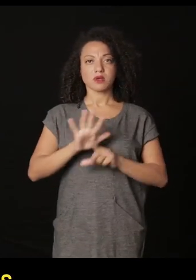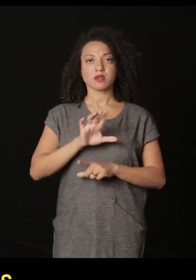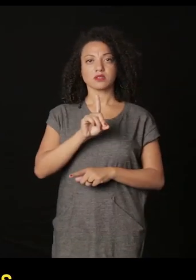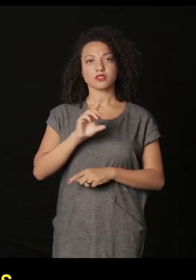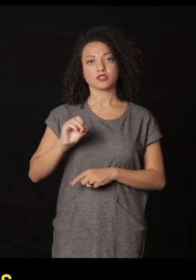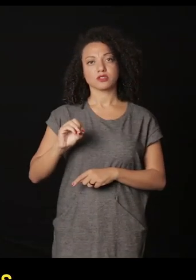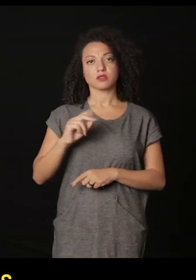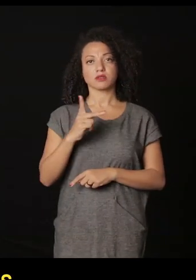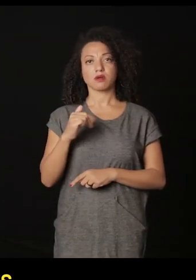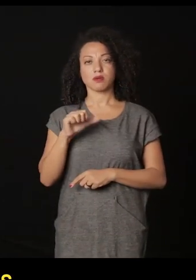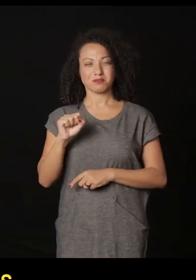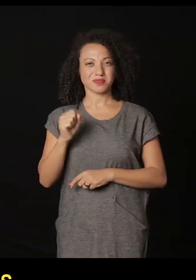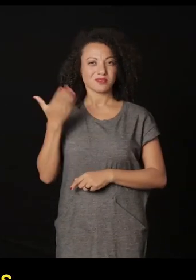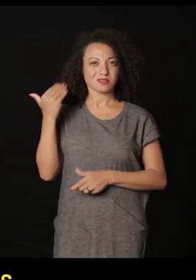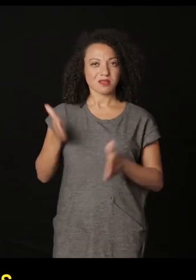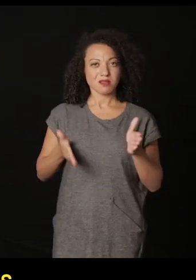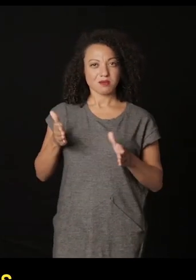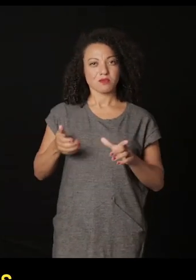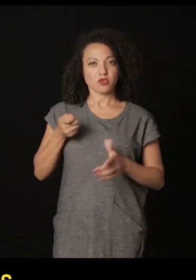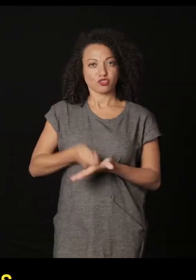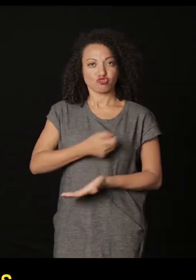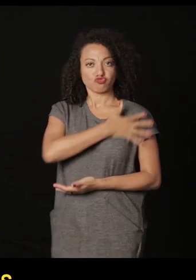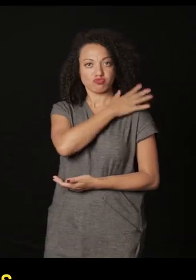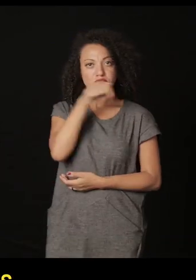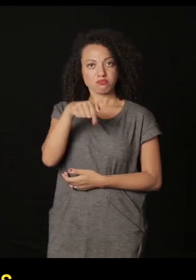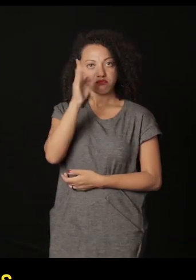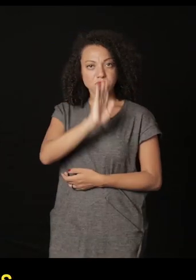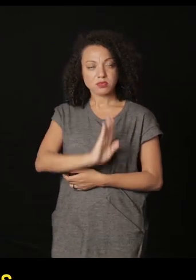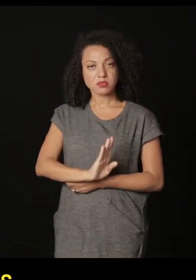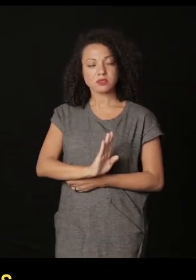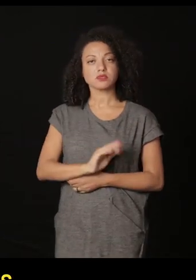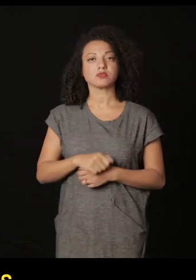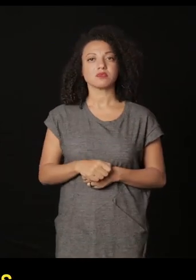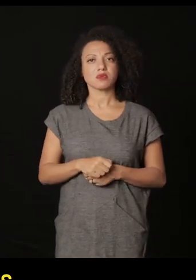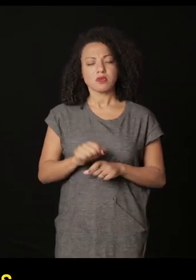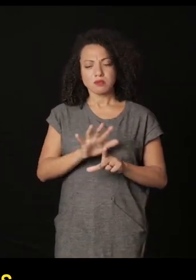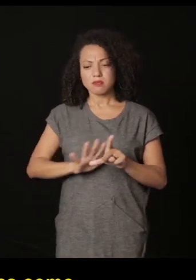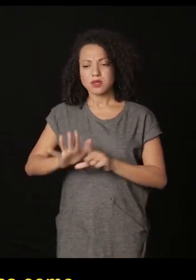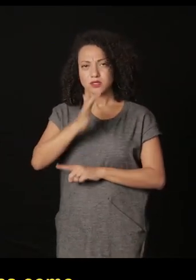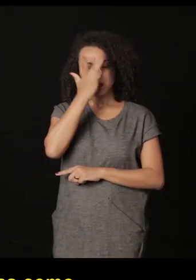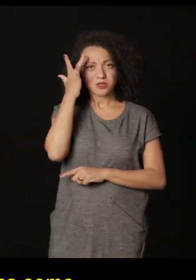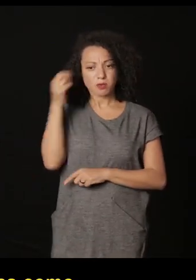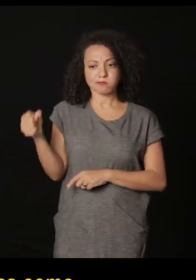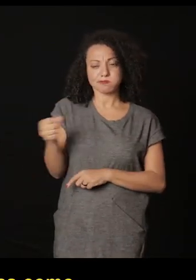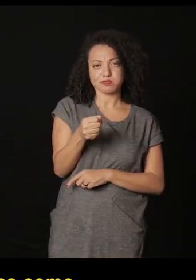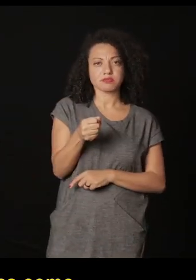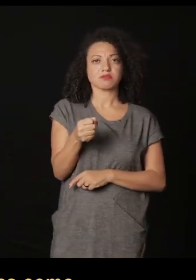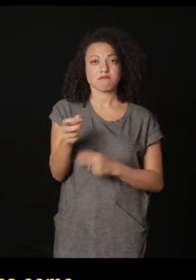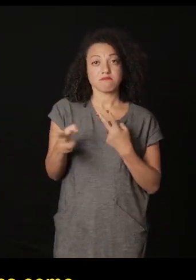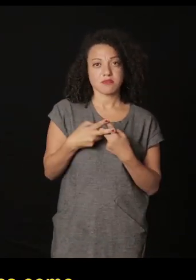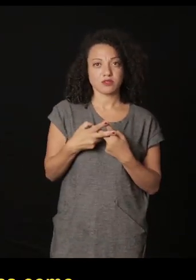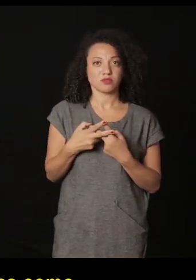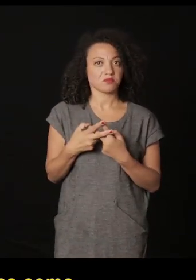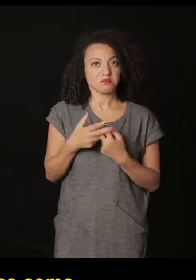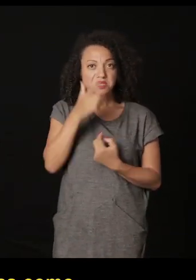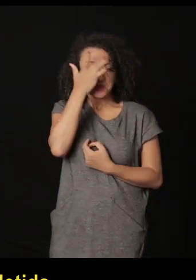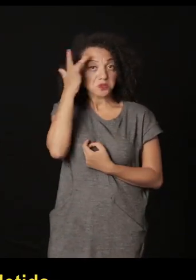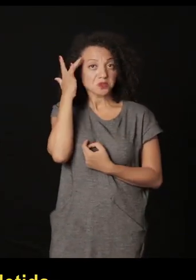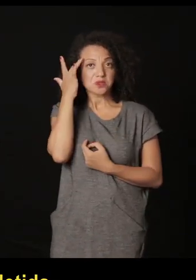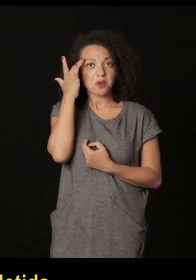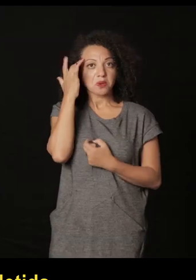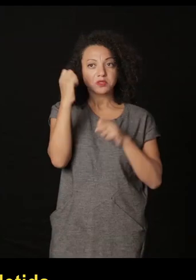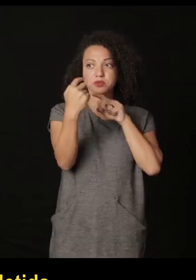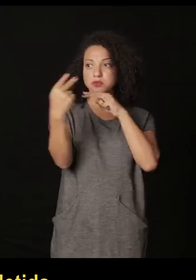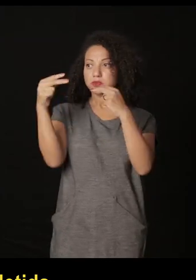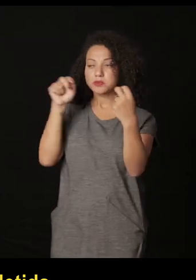imágenes de Adops durante la dictadura en el Brasil como las imágenes de personas detenidas como usted y como yo